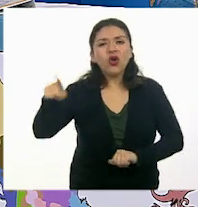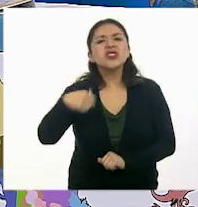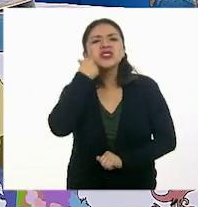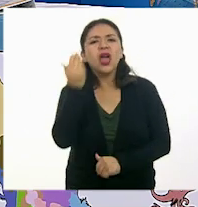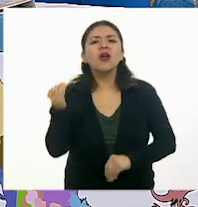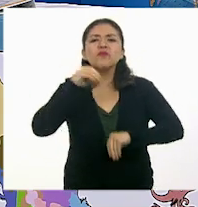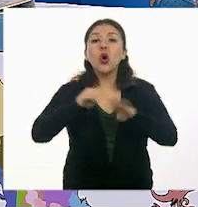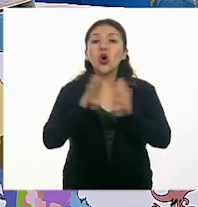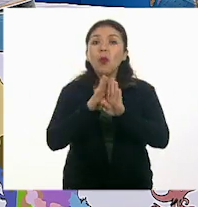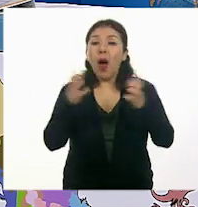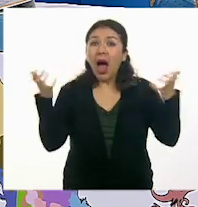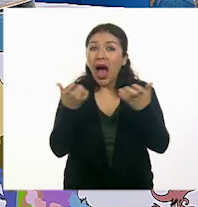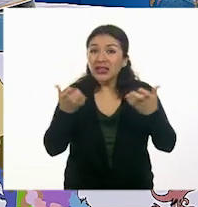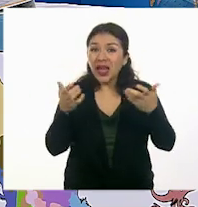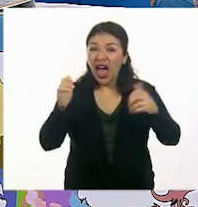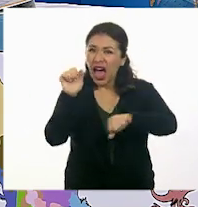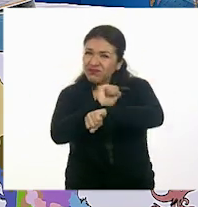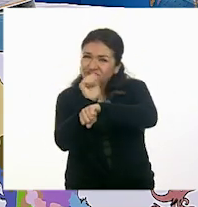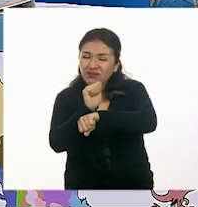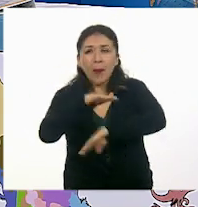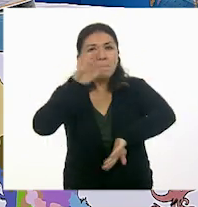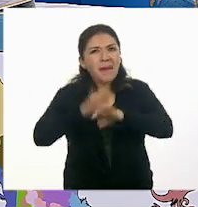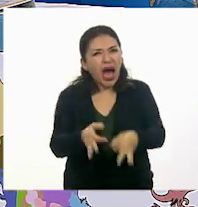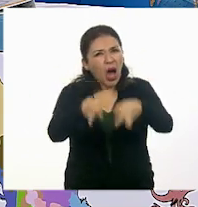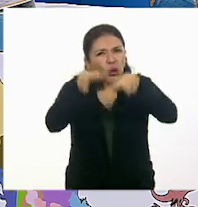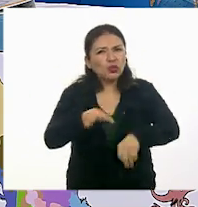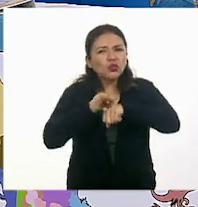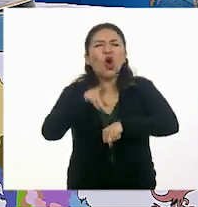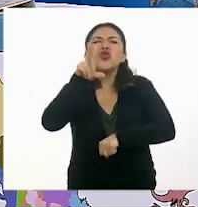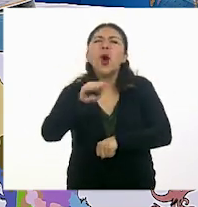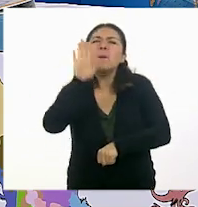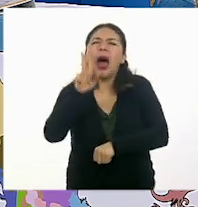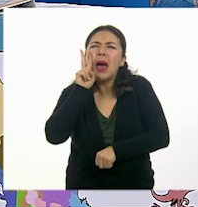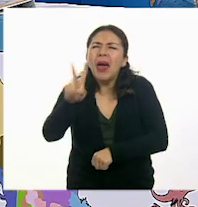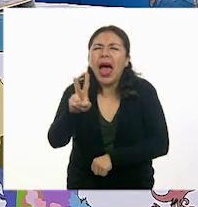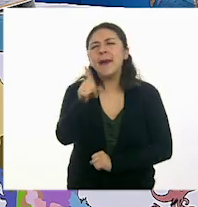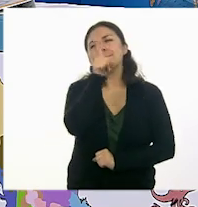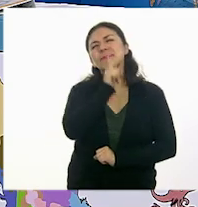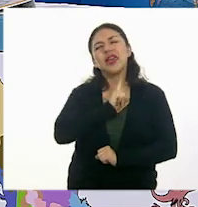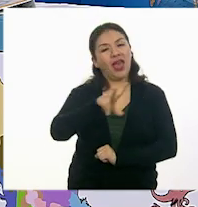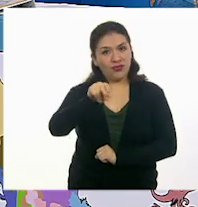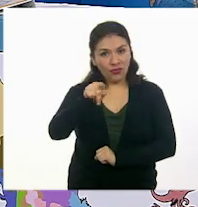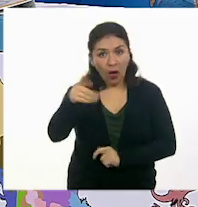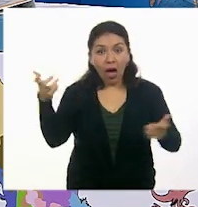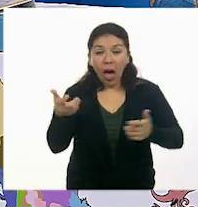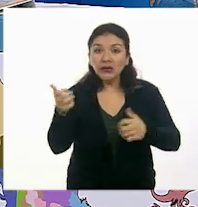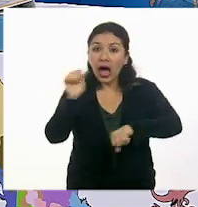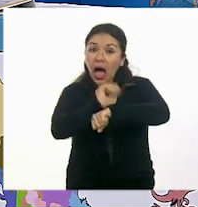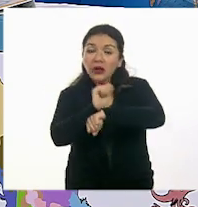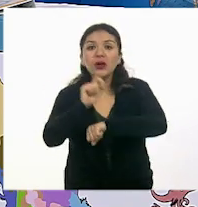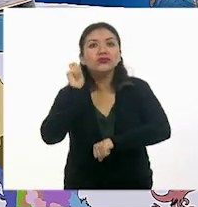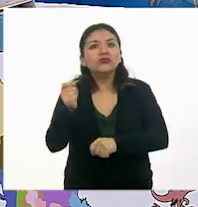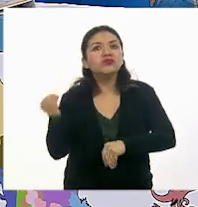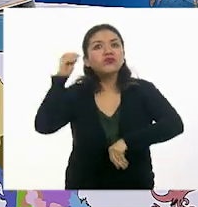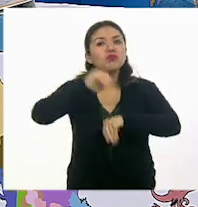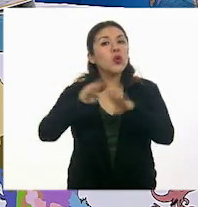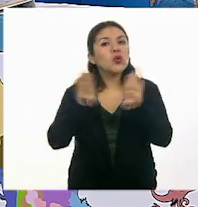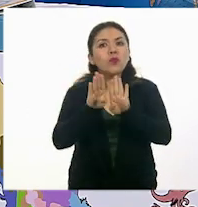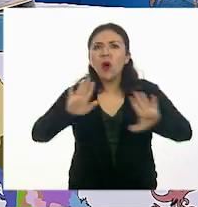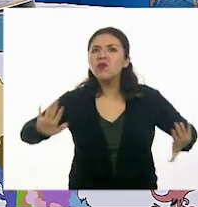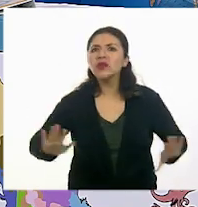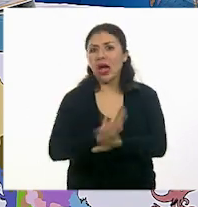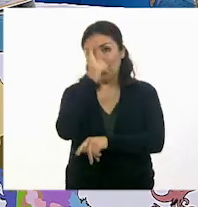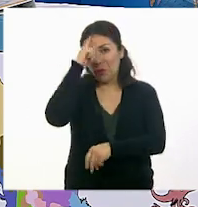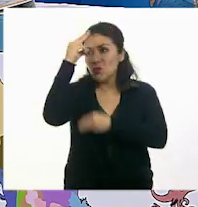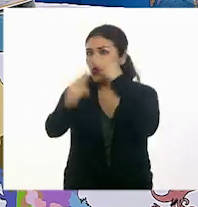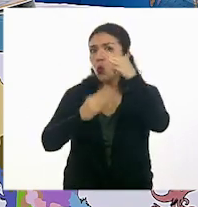precisamente que las actuaciones fueran más realistas y no tan artificiales. Su método de actuación se convirtió en una técnica revolucionaria